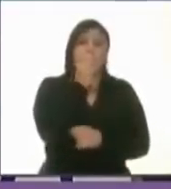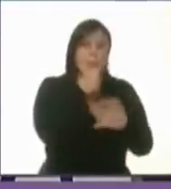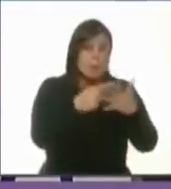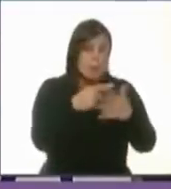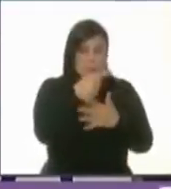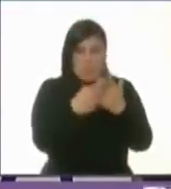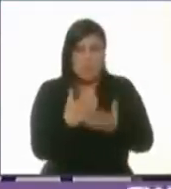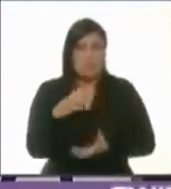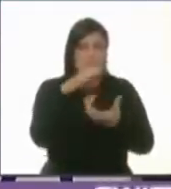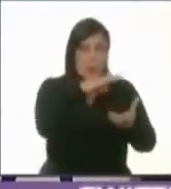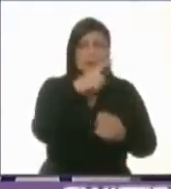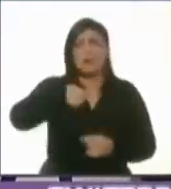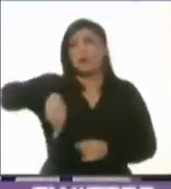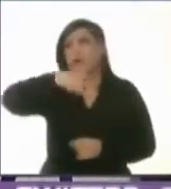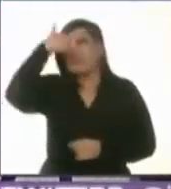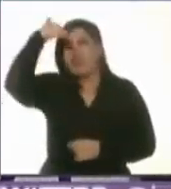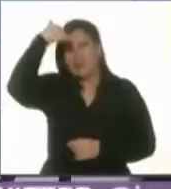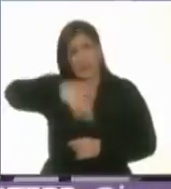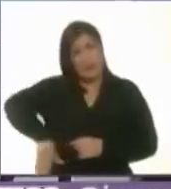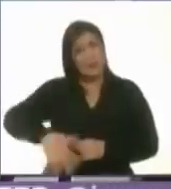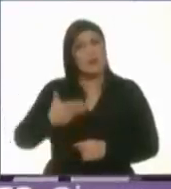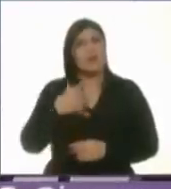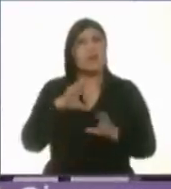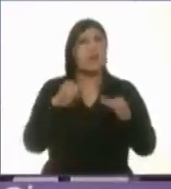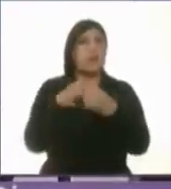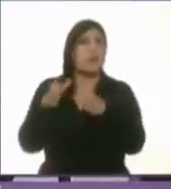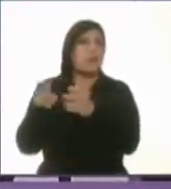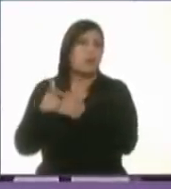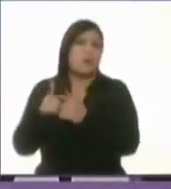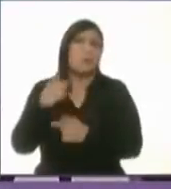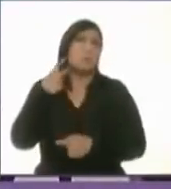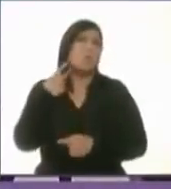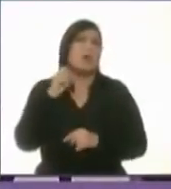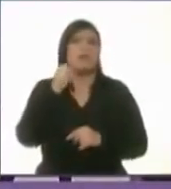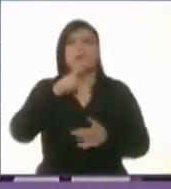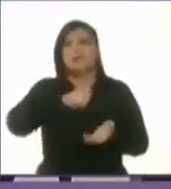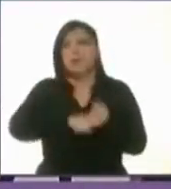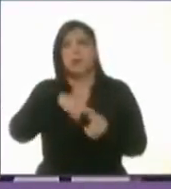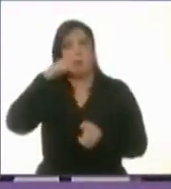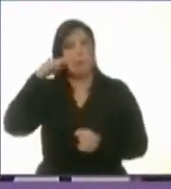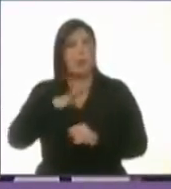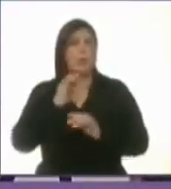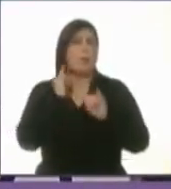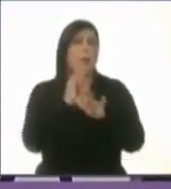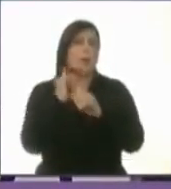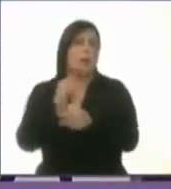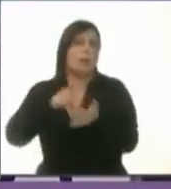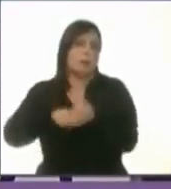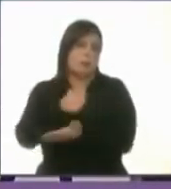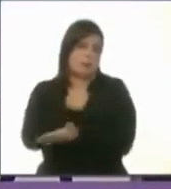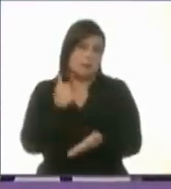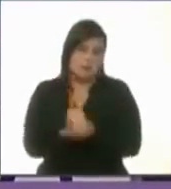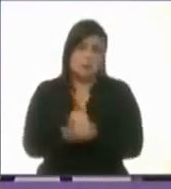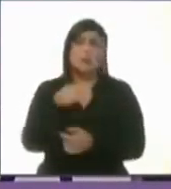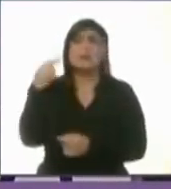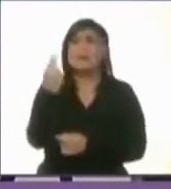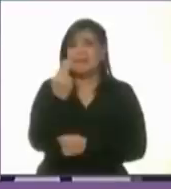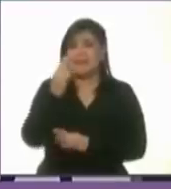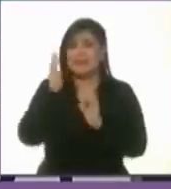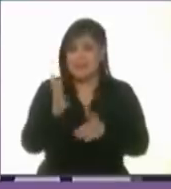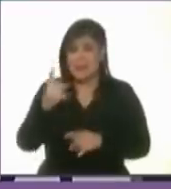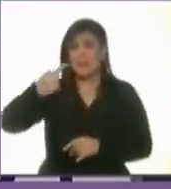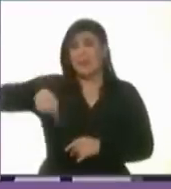todos los partidos políticos hacen las mismas trampas en esta ciudad. Es necesario que tú y yo